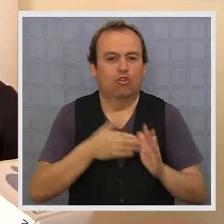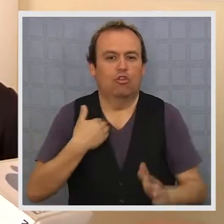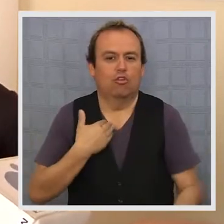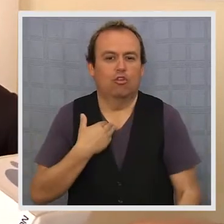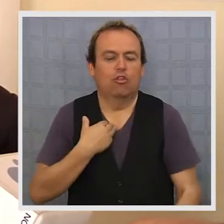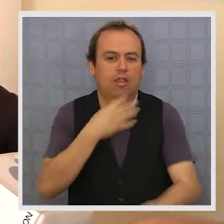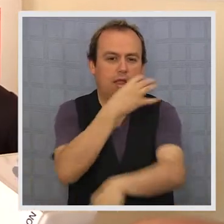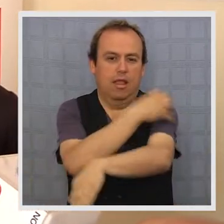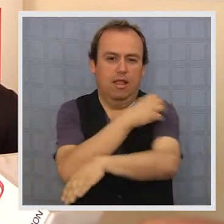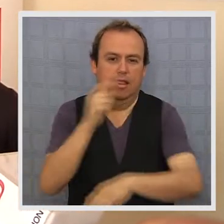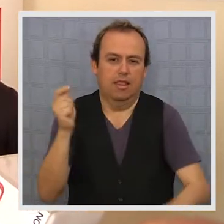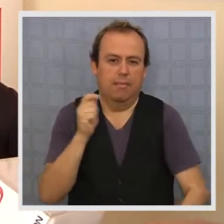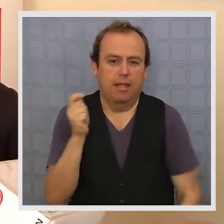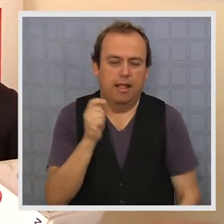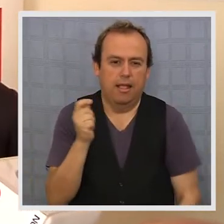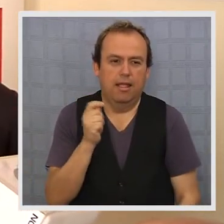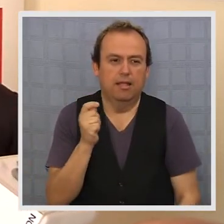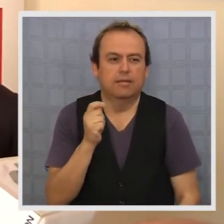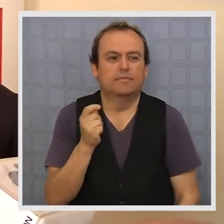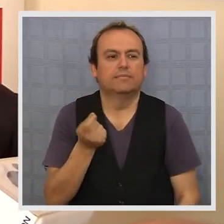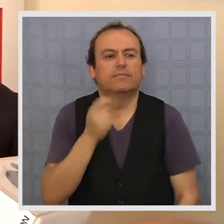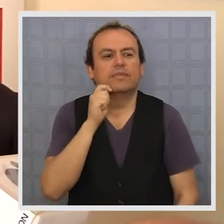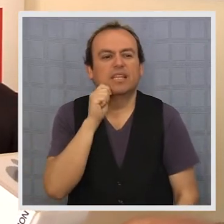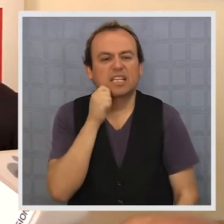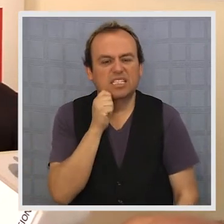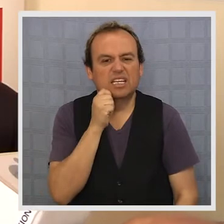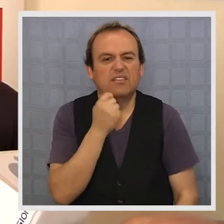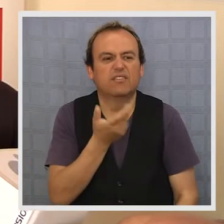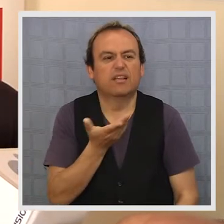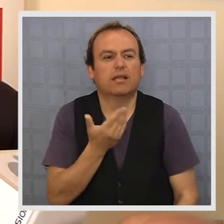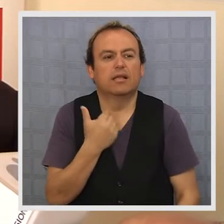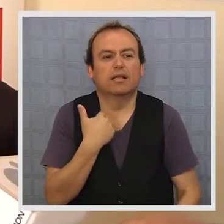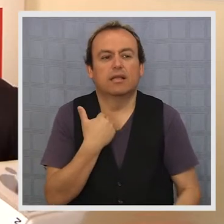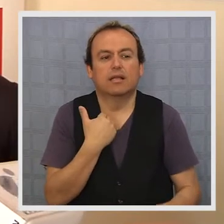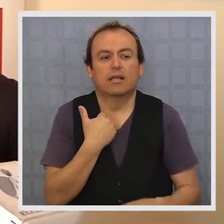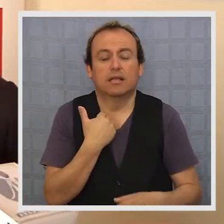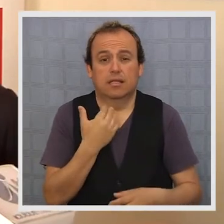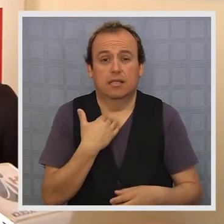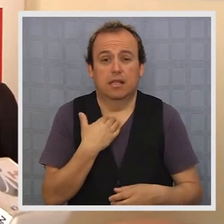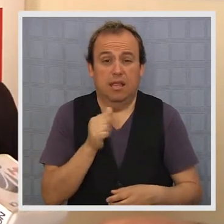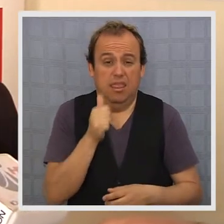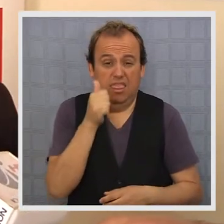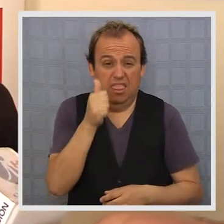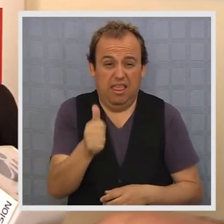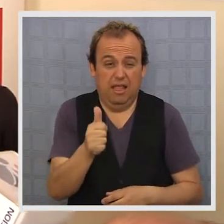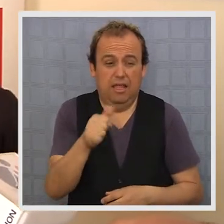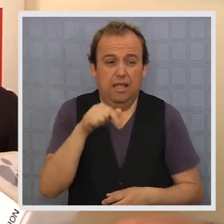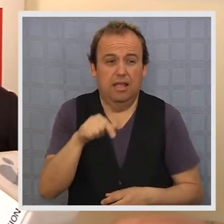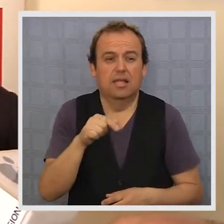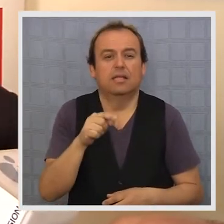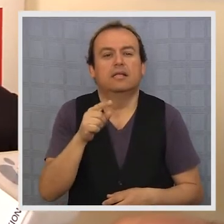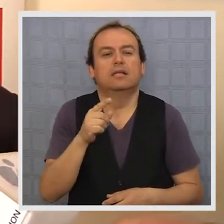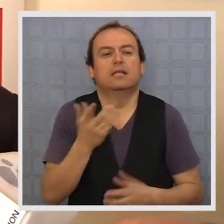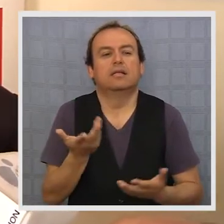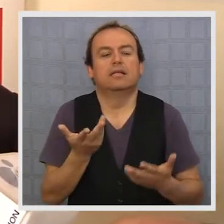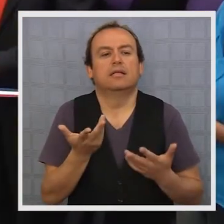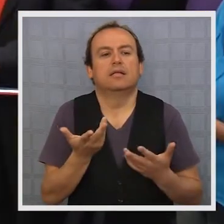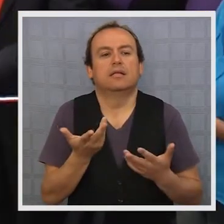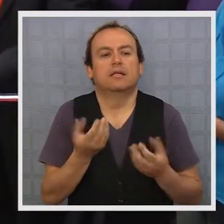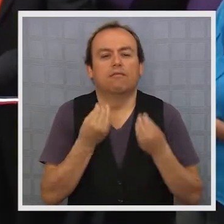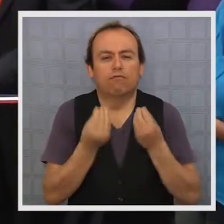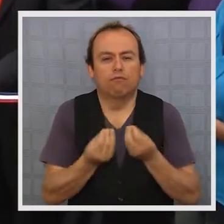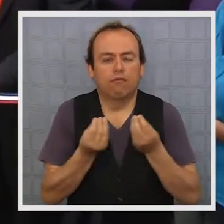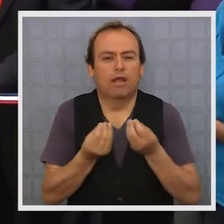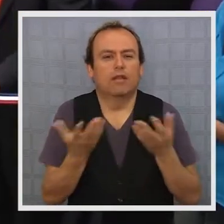nuestra querida región de Tarapacá. Eso significa que al final haber sido director acá en la primera región.